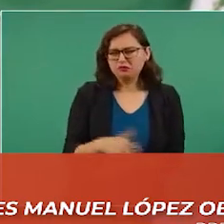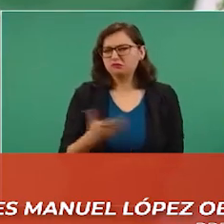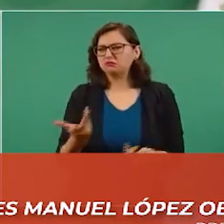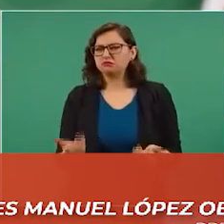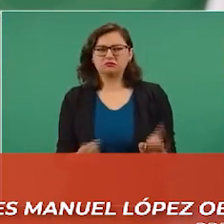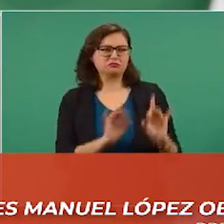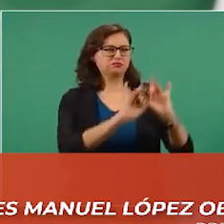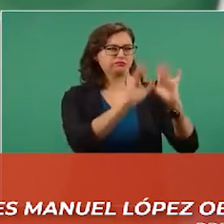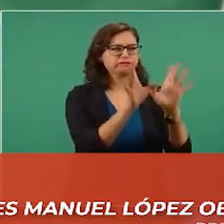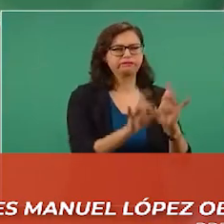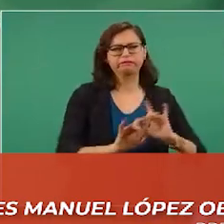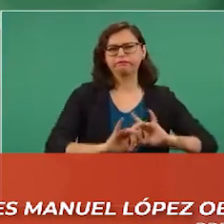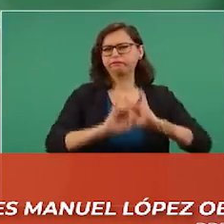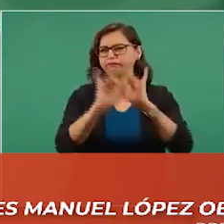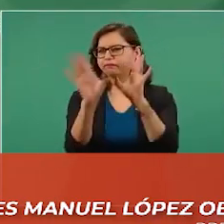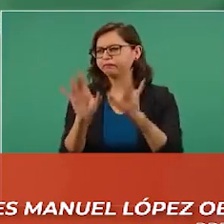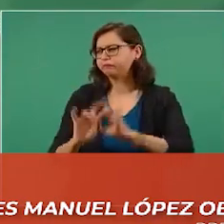sea,